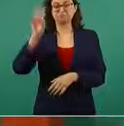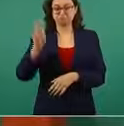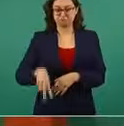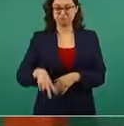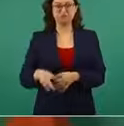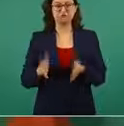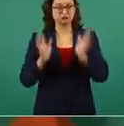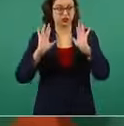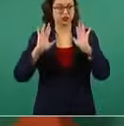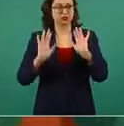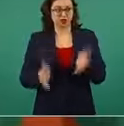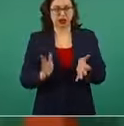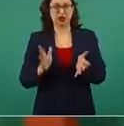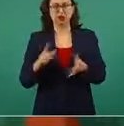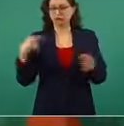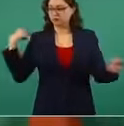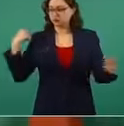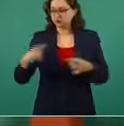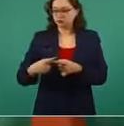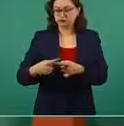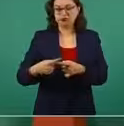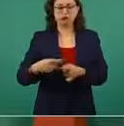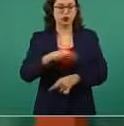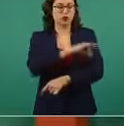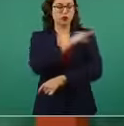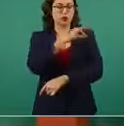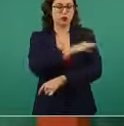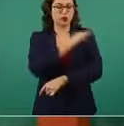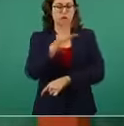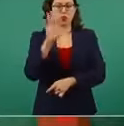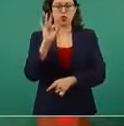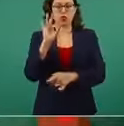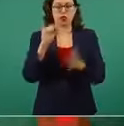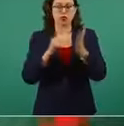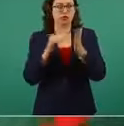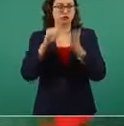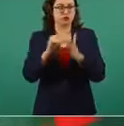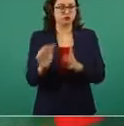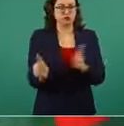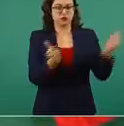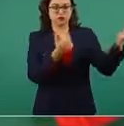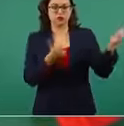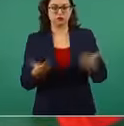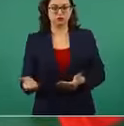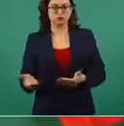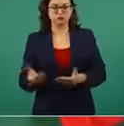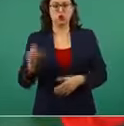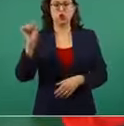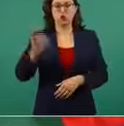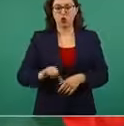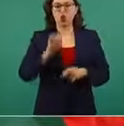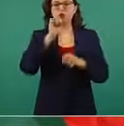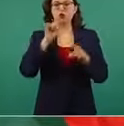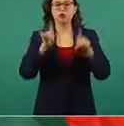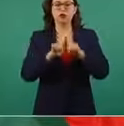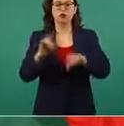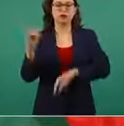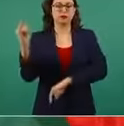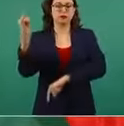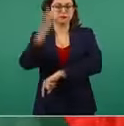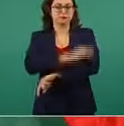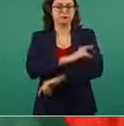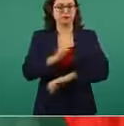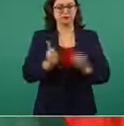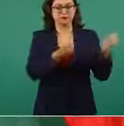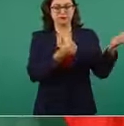40 millones de dosis, o un poco más tarde que va a llegar un envío. Estamos en 39 millones